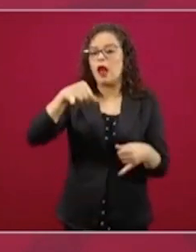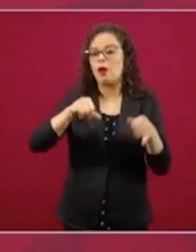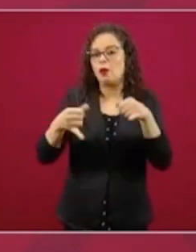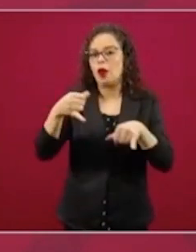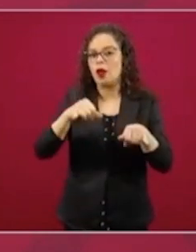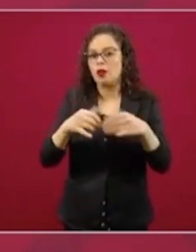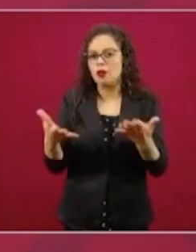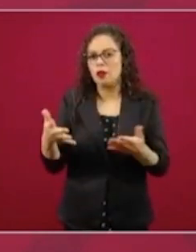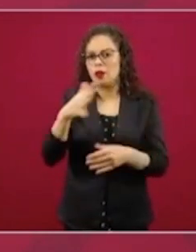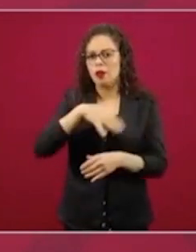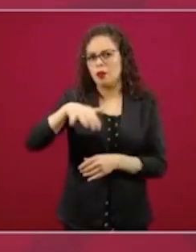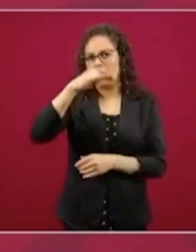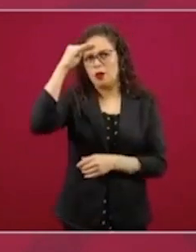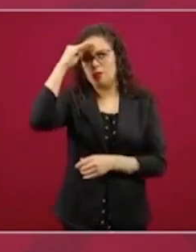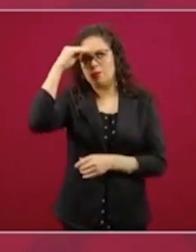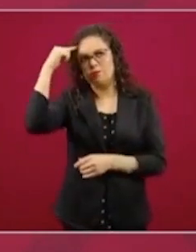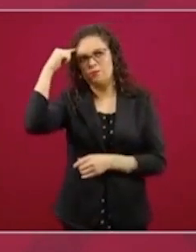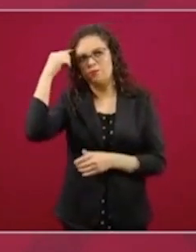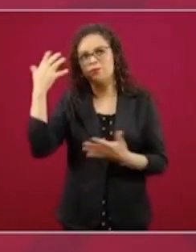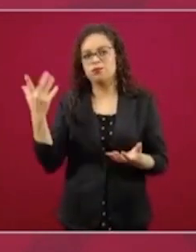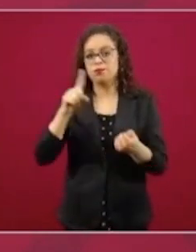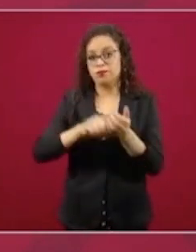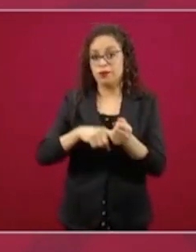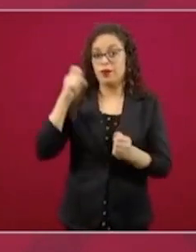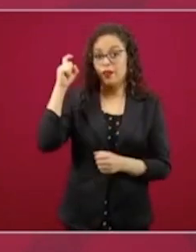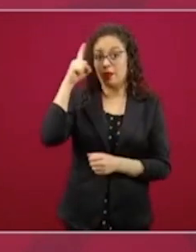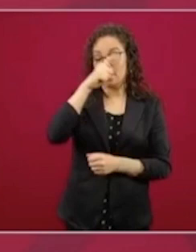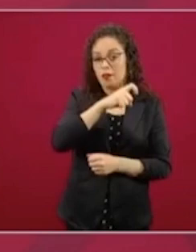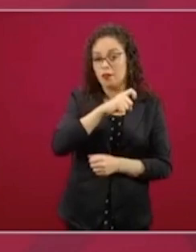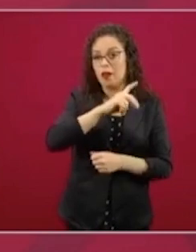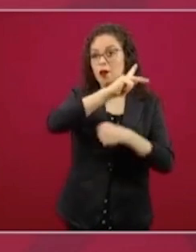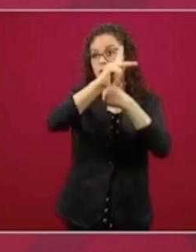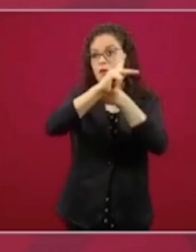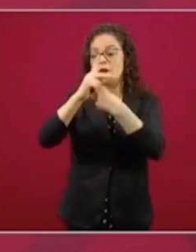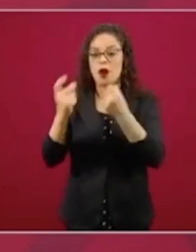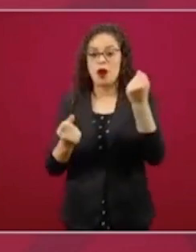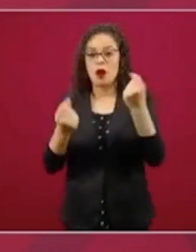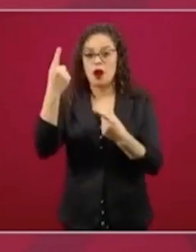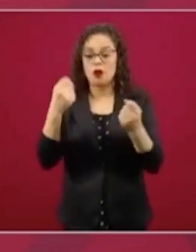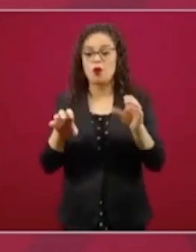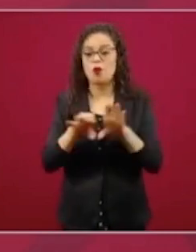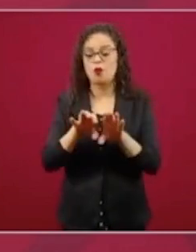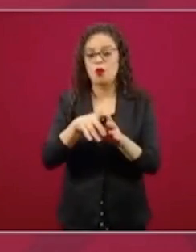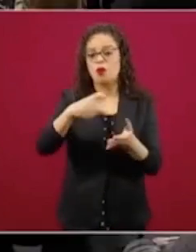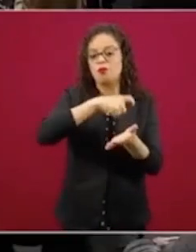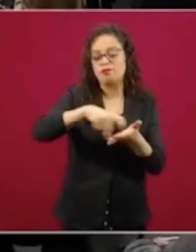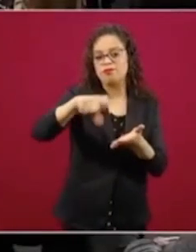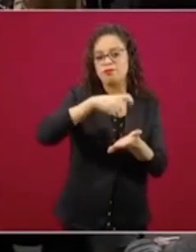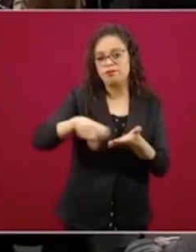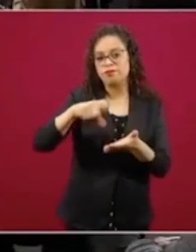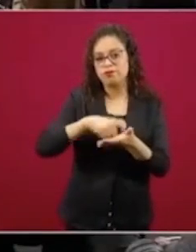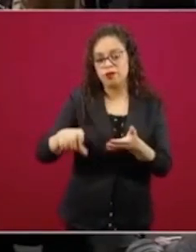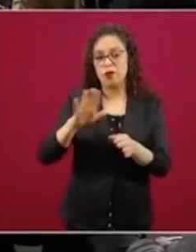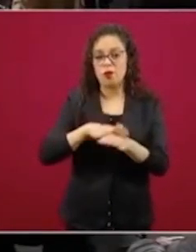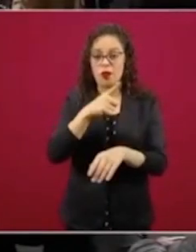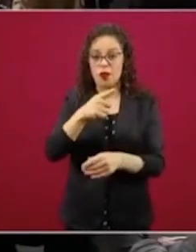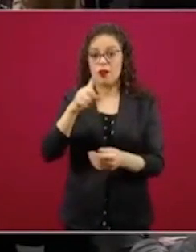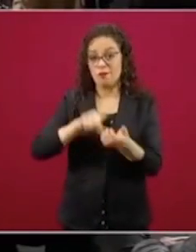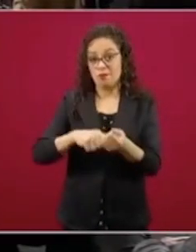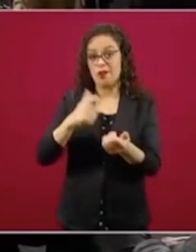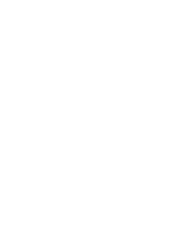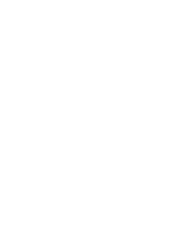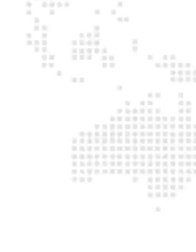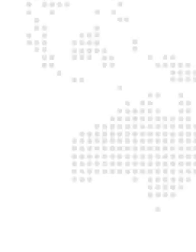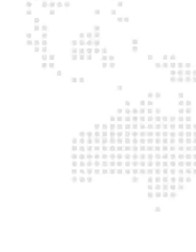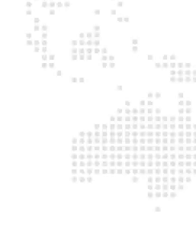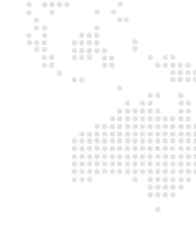pues podemos imaginar lo difícil que podría ser para muchos países acceder por los precios o por la falta de disponibilidad.